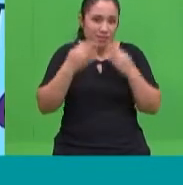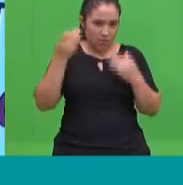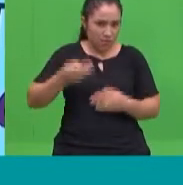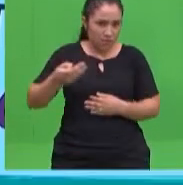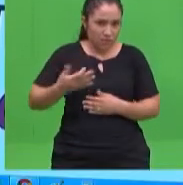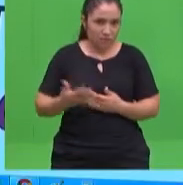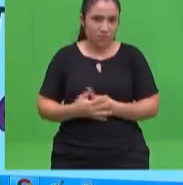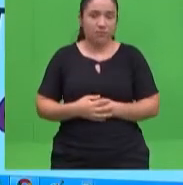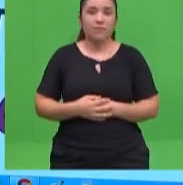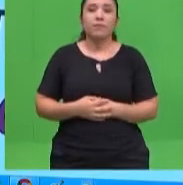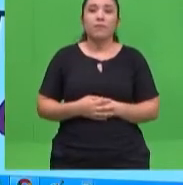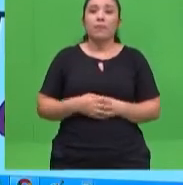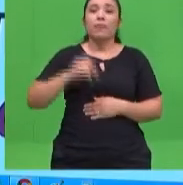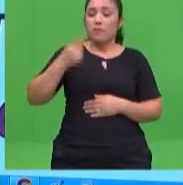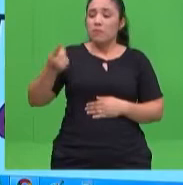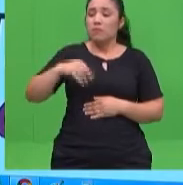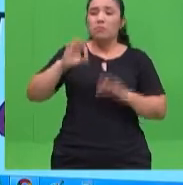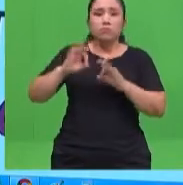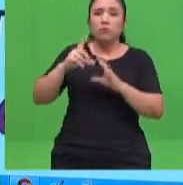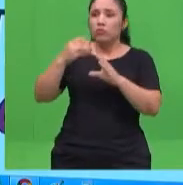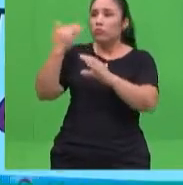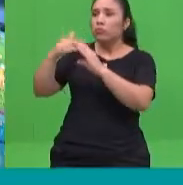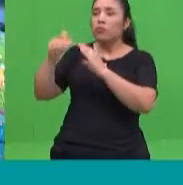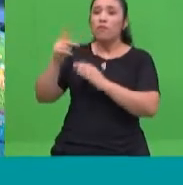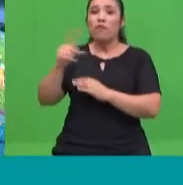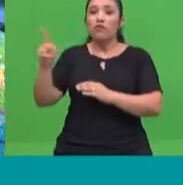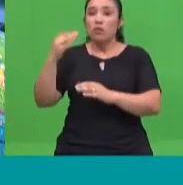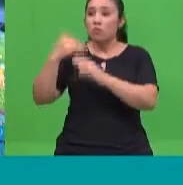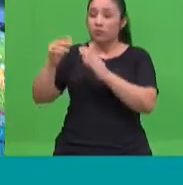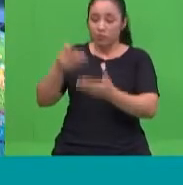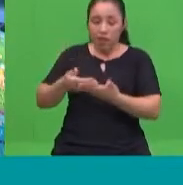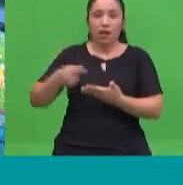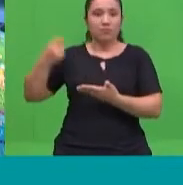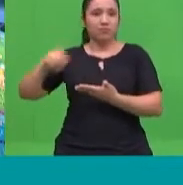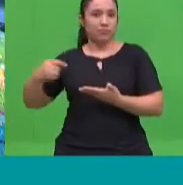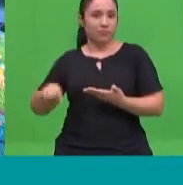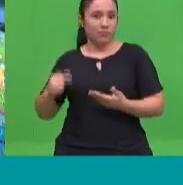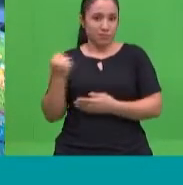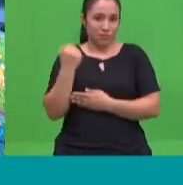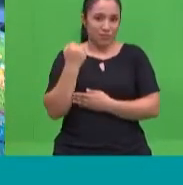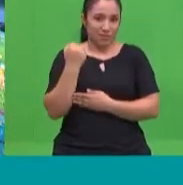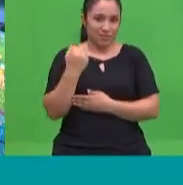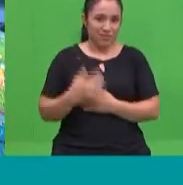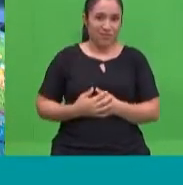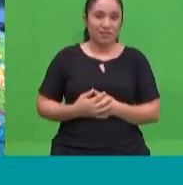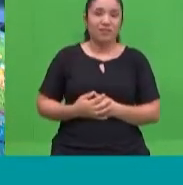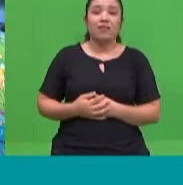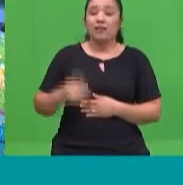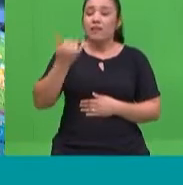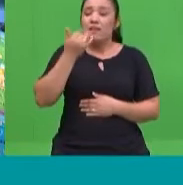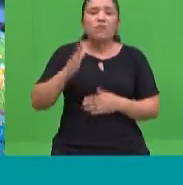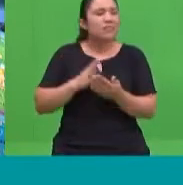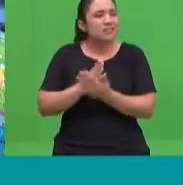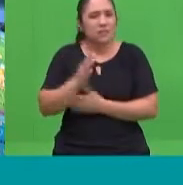profe finalmente va a ver jicar el trabajo. Claro. La aprobación de aquella persona a quien le tiene como su referente, a quien le tiene como